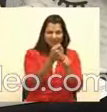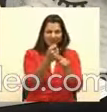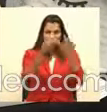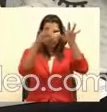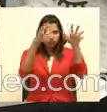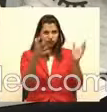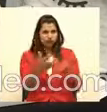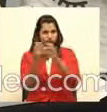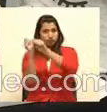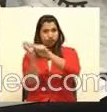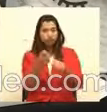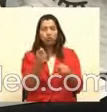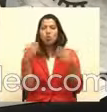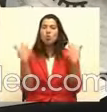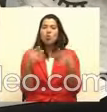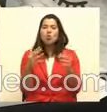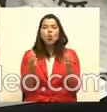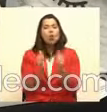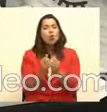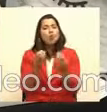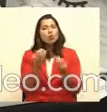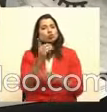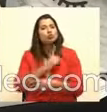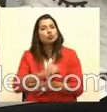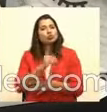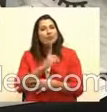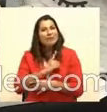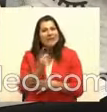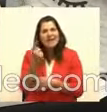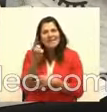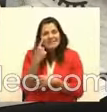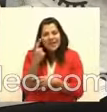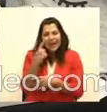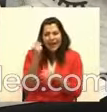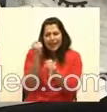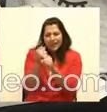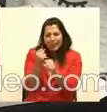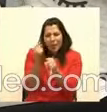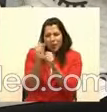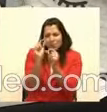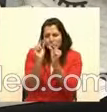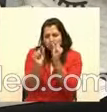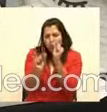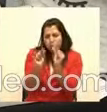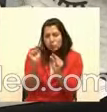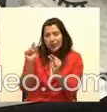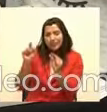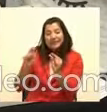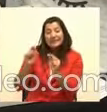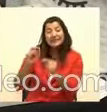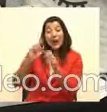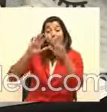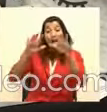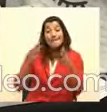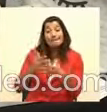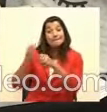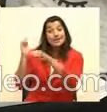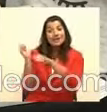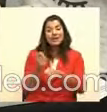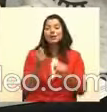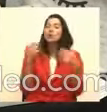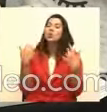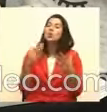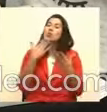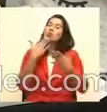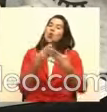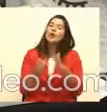disciplina, véanlo, vean el detalle de las piñatas, y es un ejemplo muy valioso de la